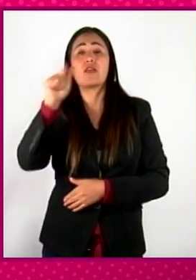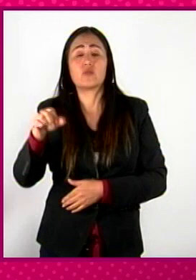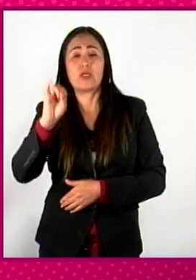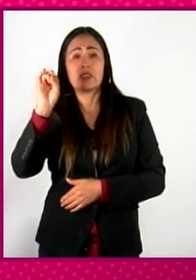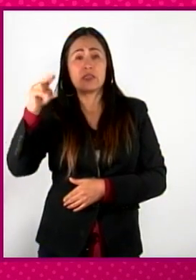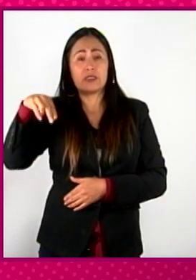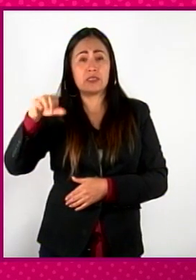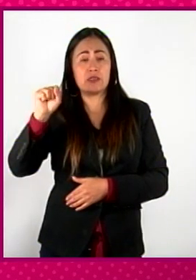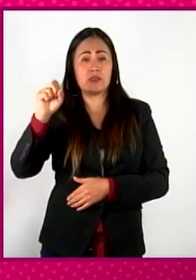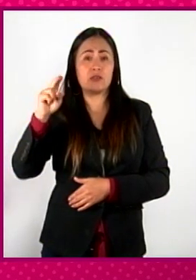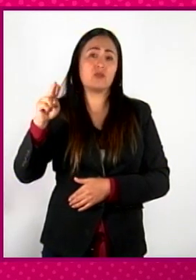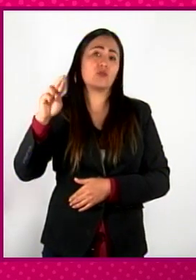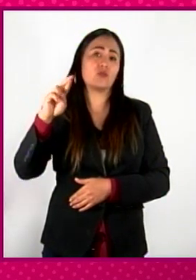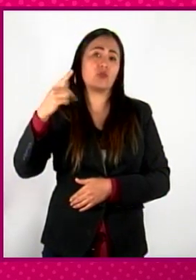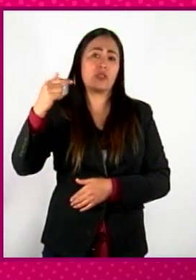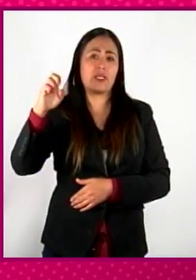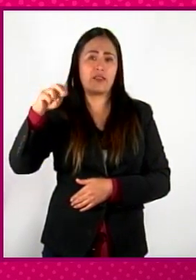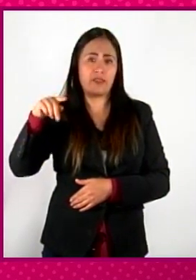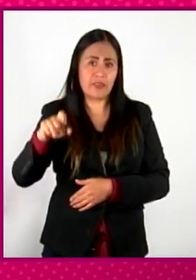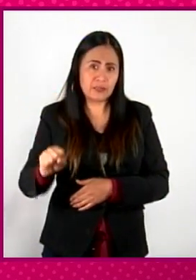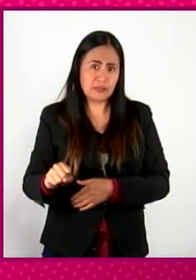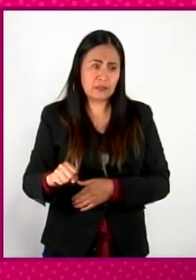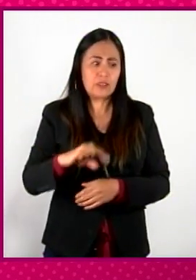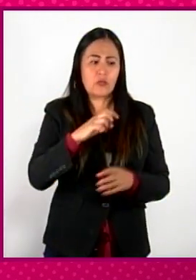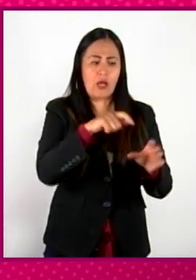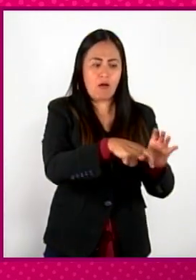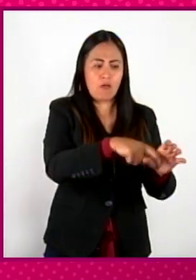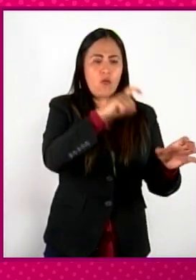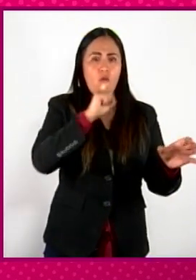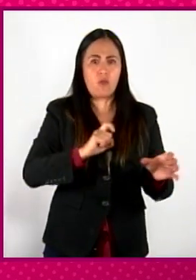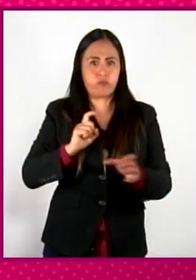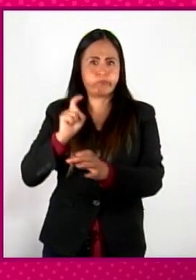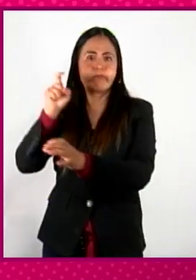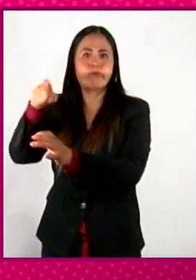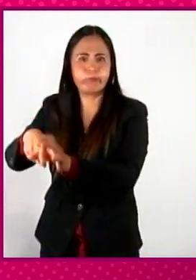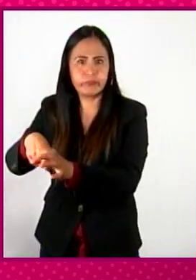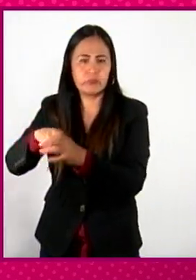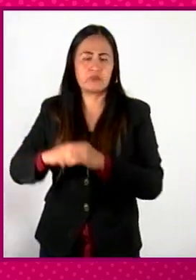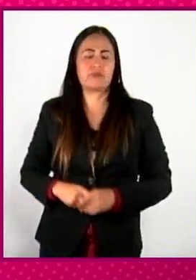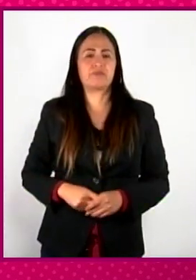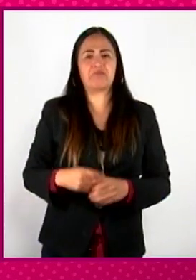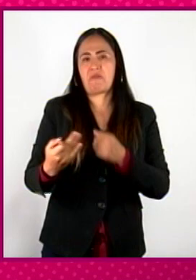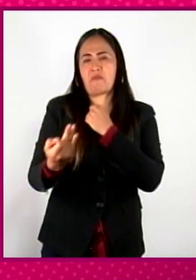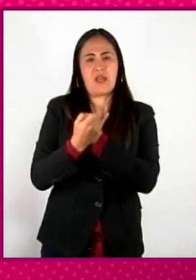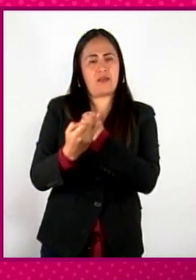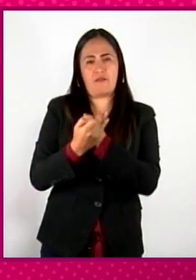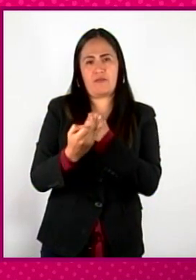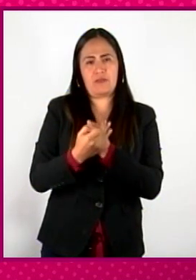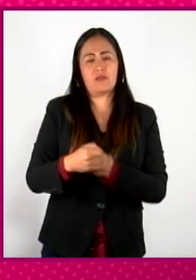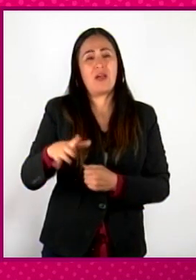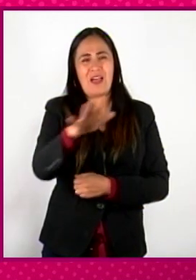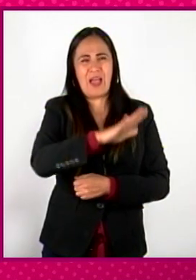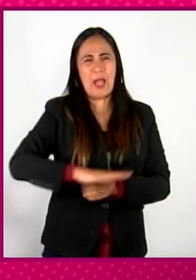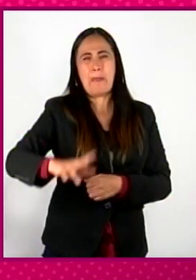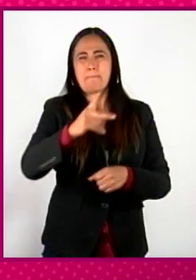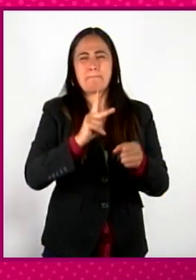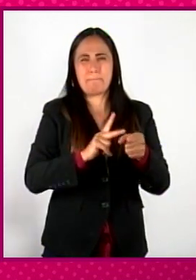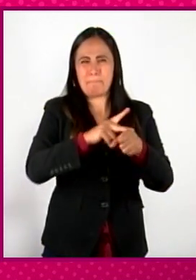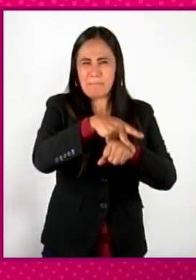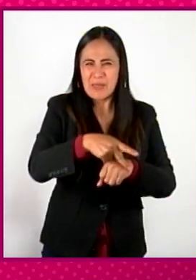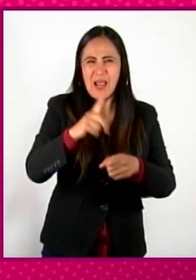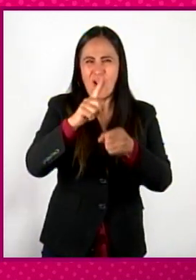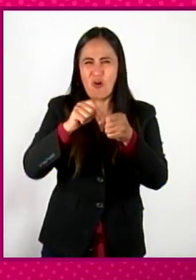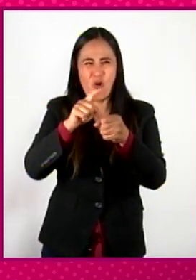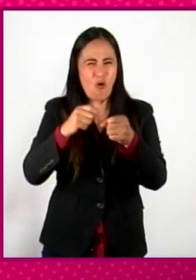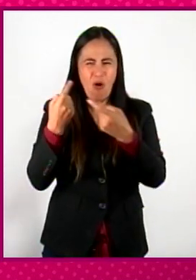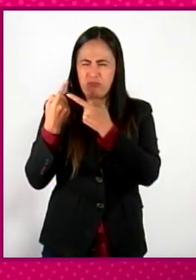también depende, es jugar con el sistema. Evidentemente tenemos una población multicolorida, étnicamente diversa,